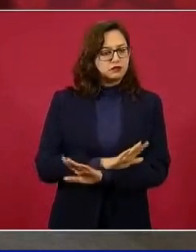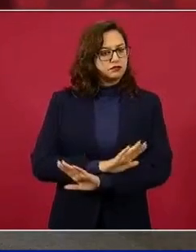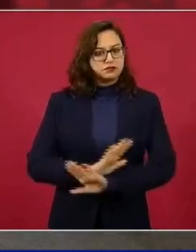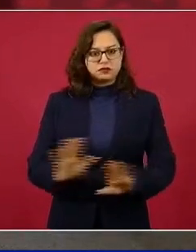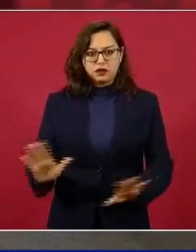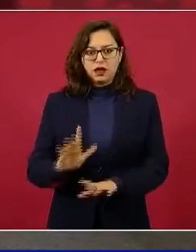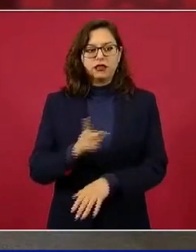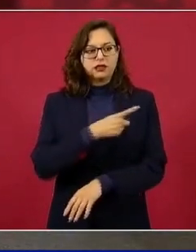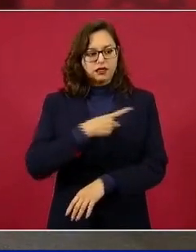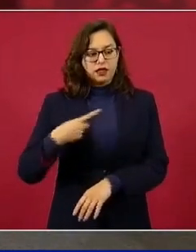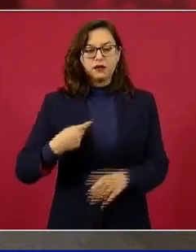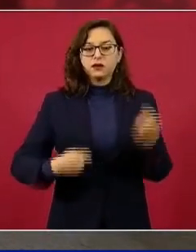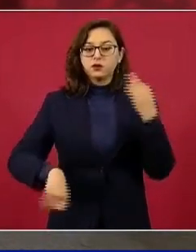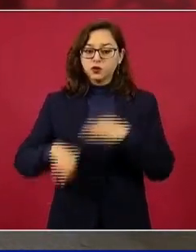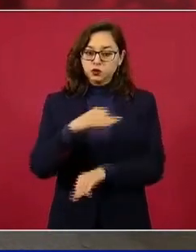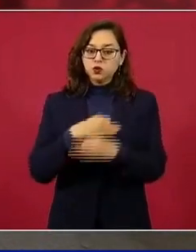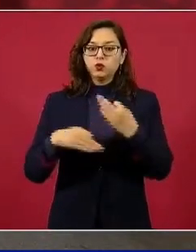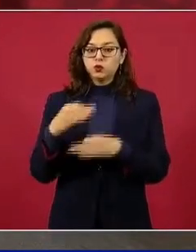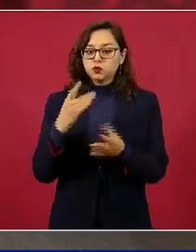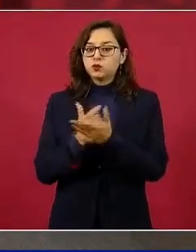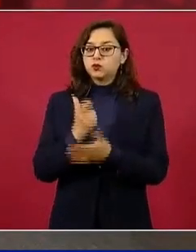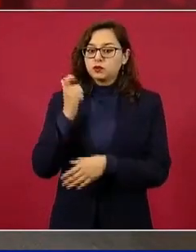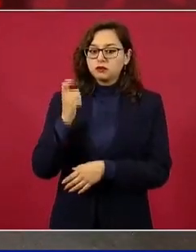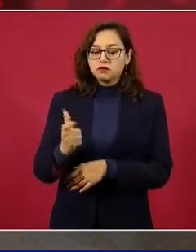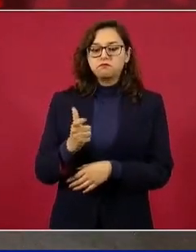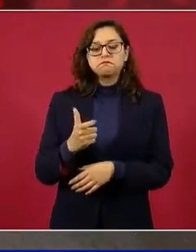y se avanza mucho.